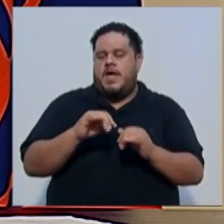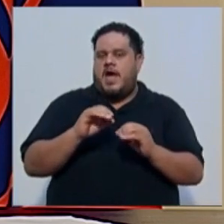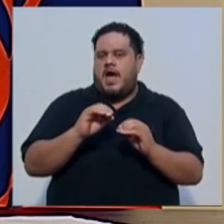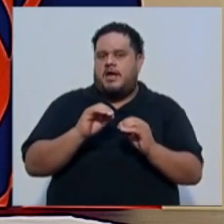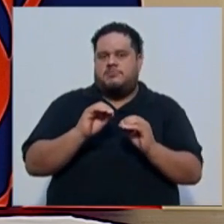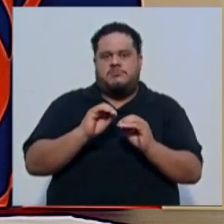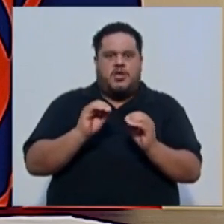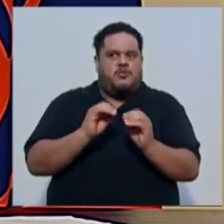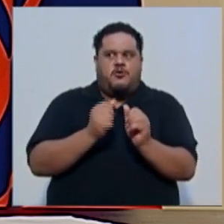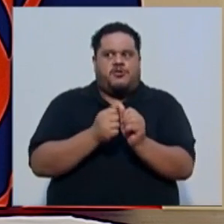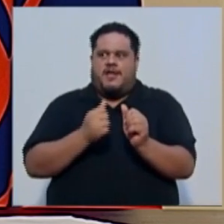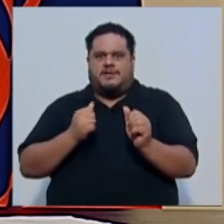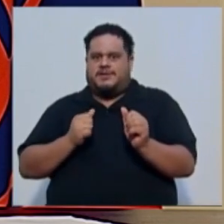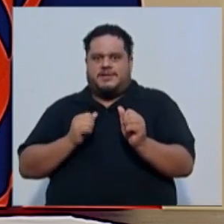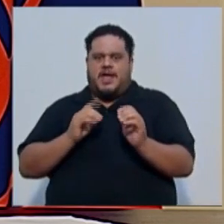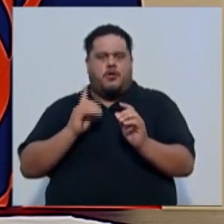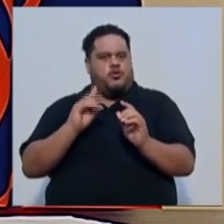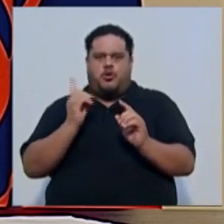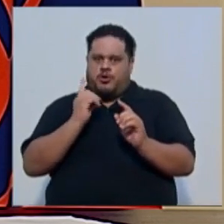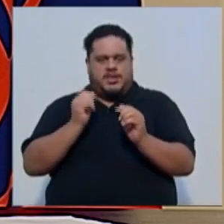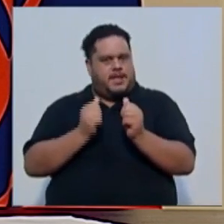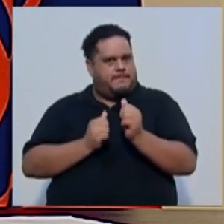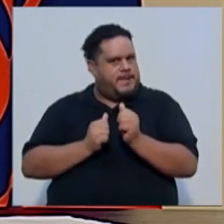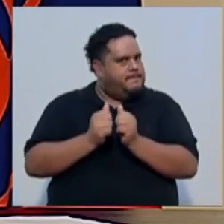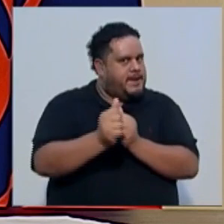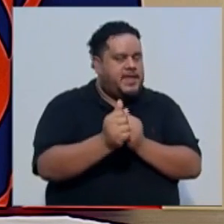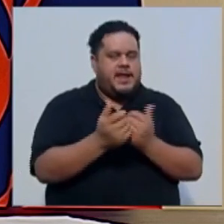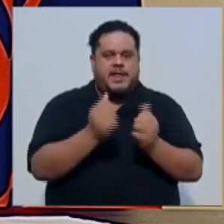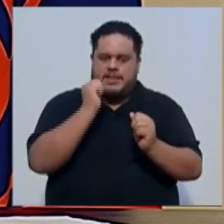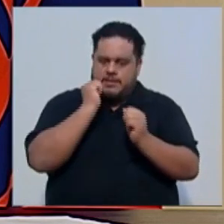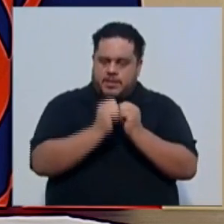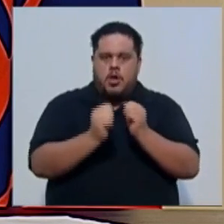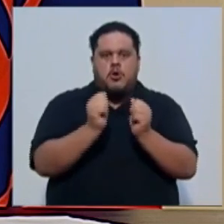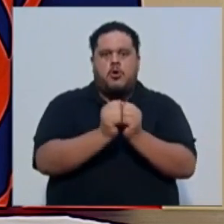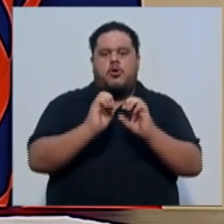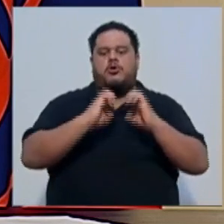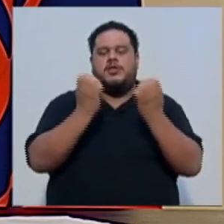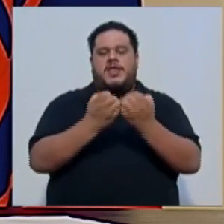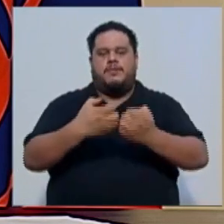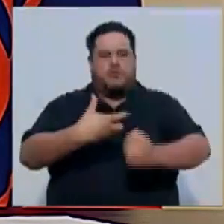echado para atrás, siempre hacia adelante junto con los equipos de enfermería.